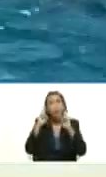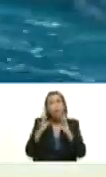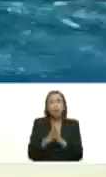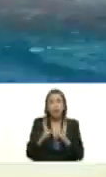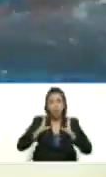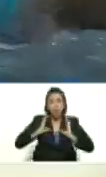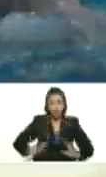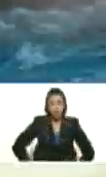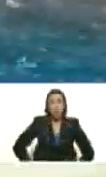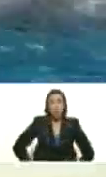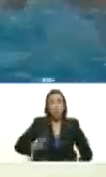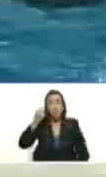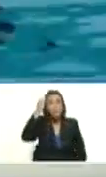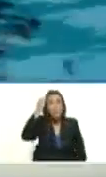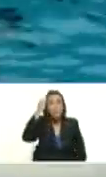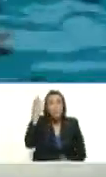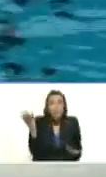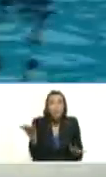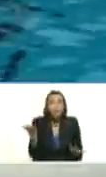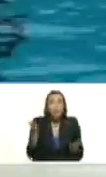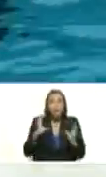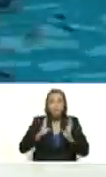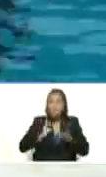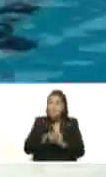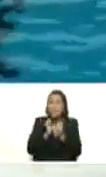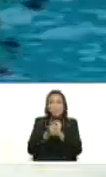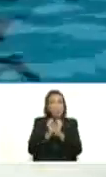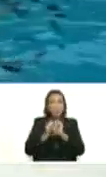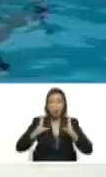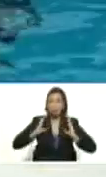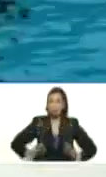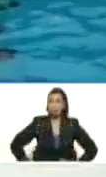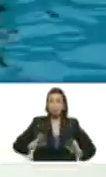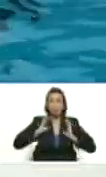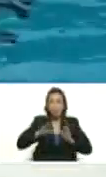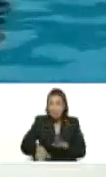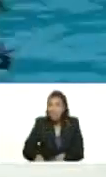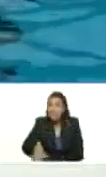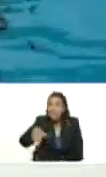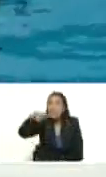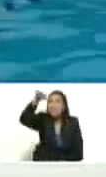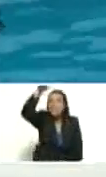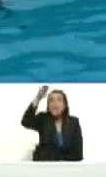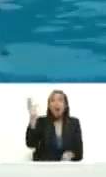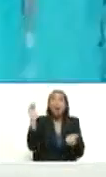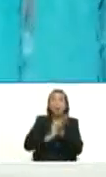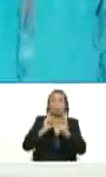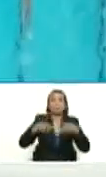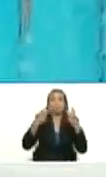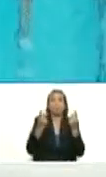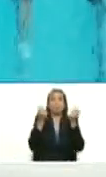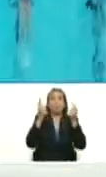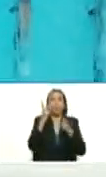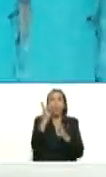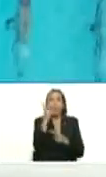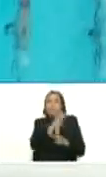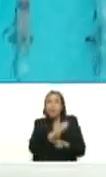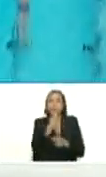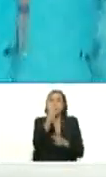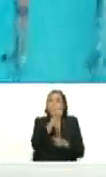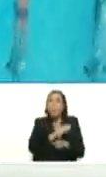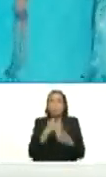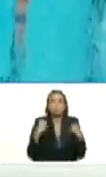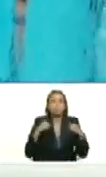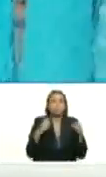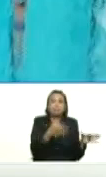cuerpo humano tiene memoria aquel que ha practicado deporte se reactiva y al mes a los 2 meses ya está